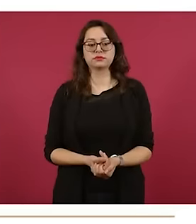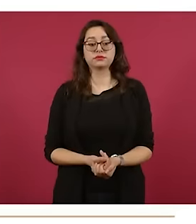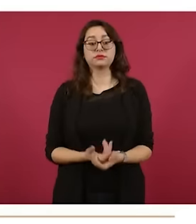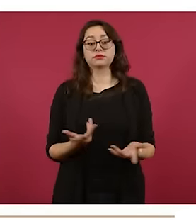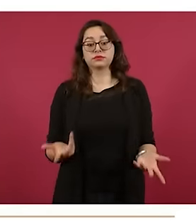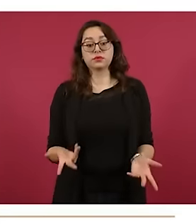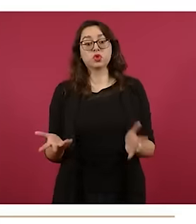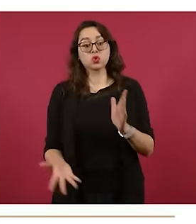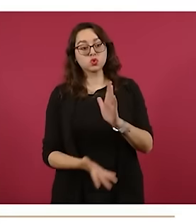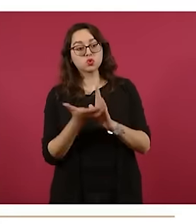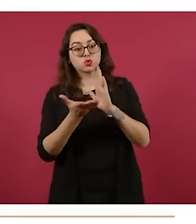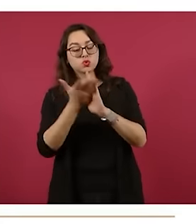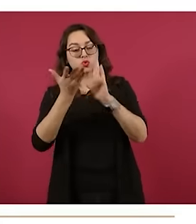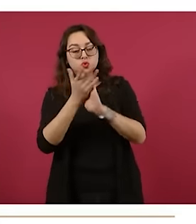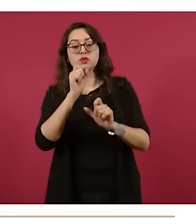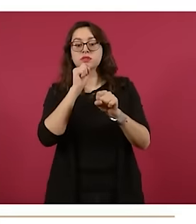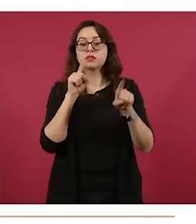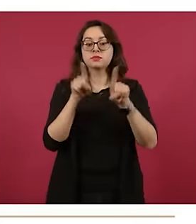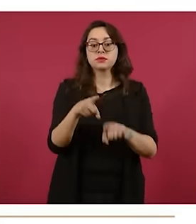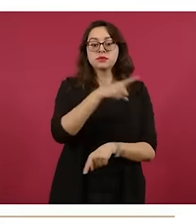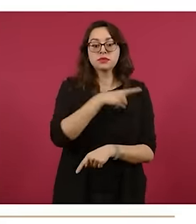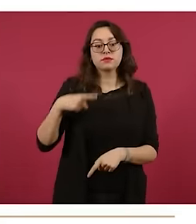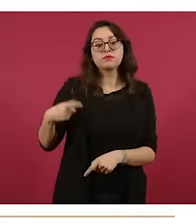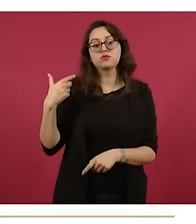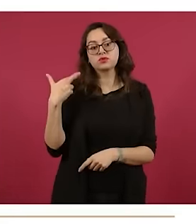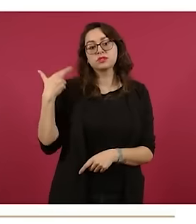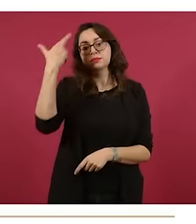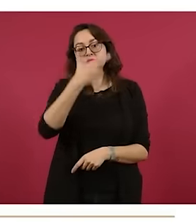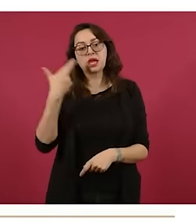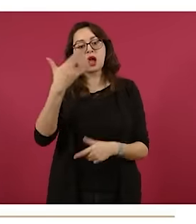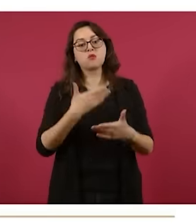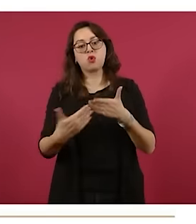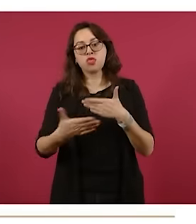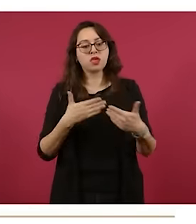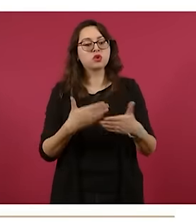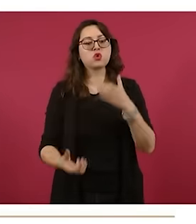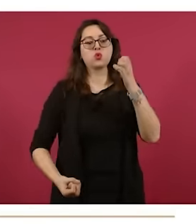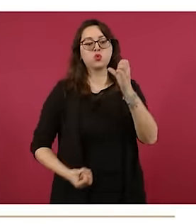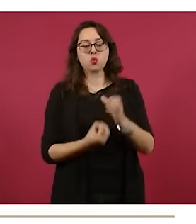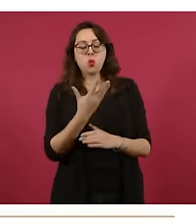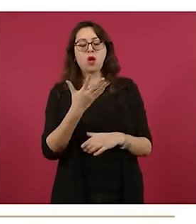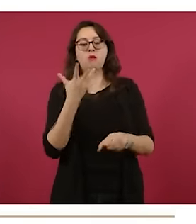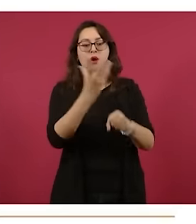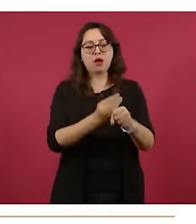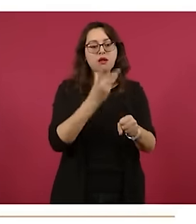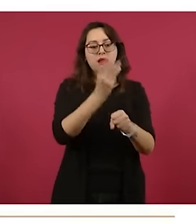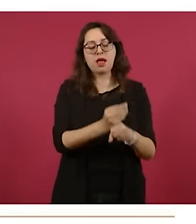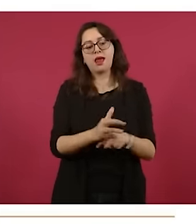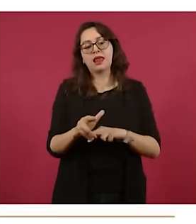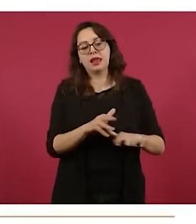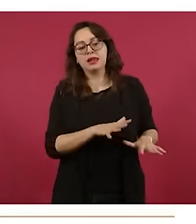ampliando y construir el revestimiento del río Tula-Hidalgo.